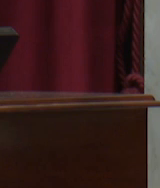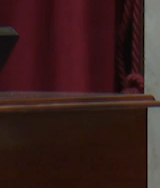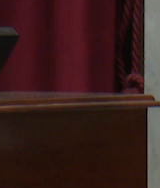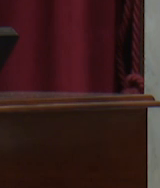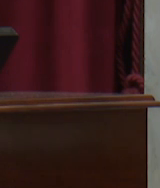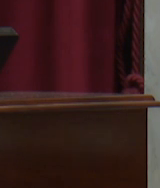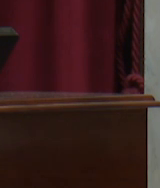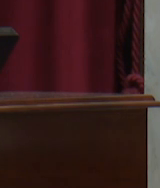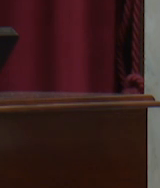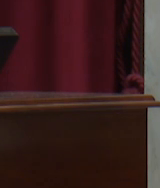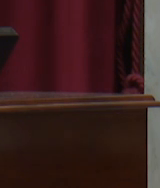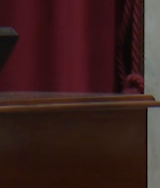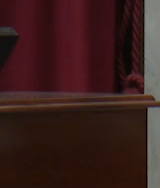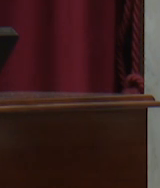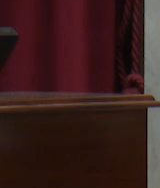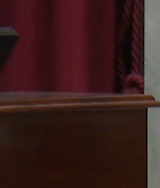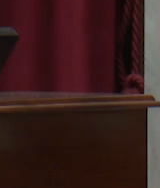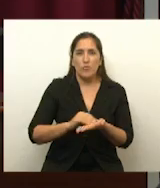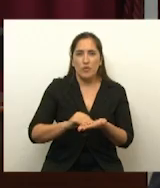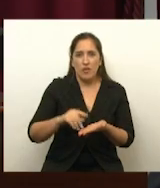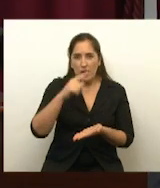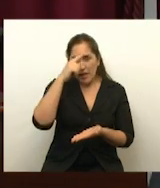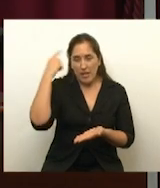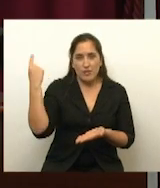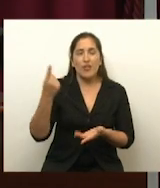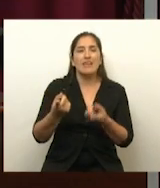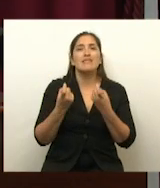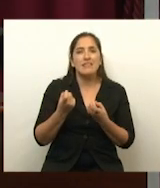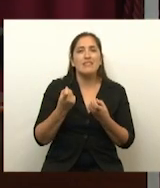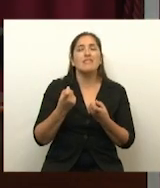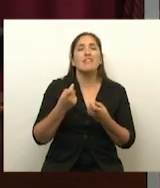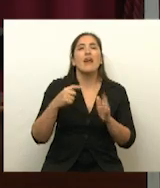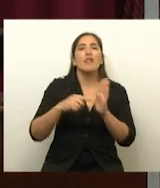modificaciones introducidas por la Cámara de Diputados de la Nación, se requiere mayoría simple.